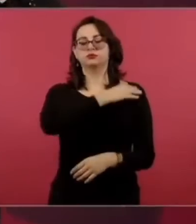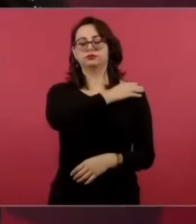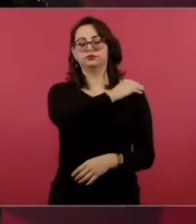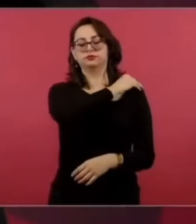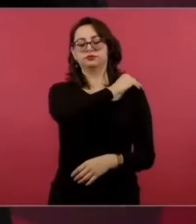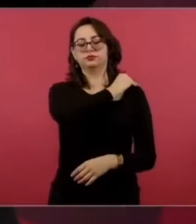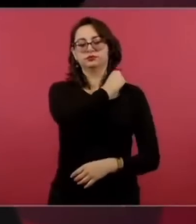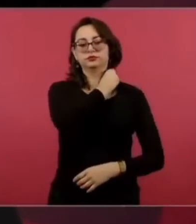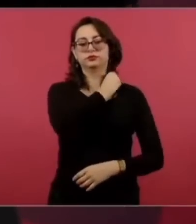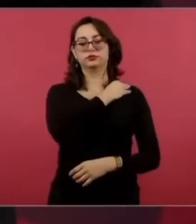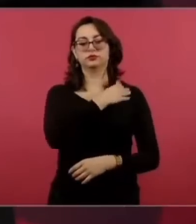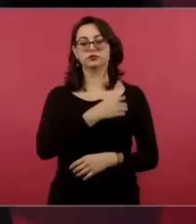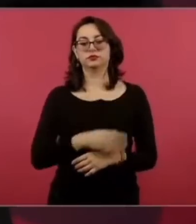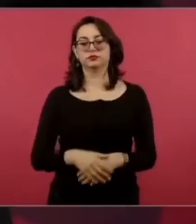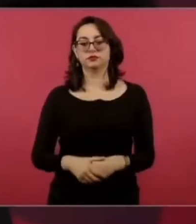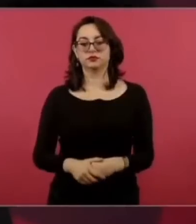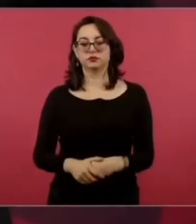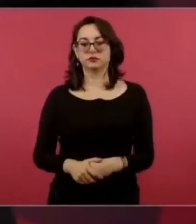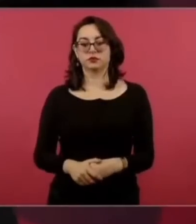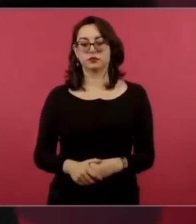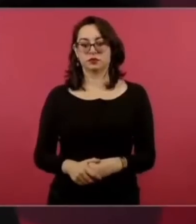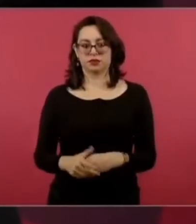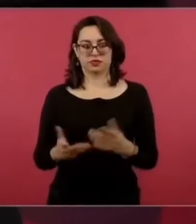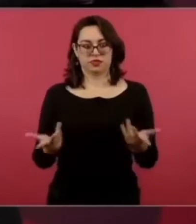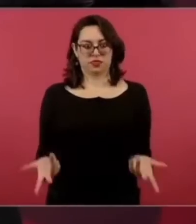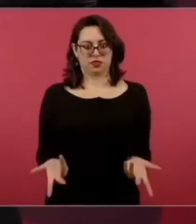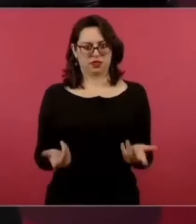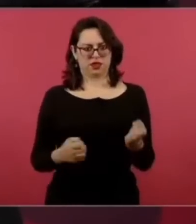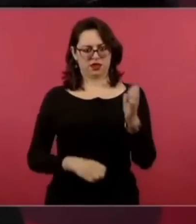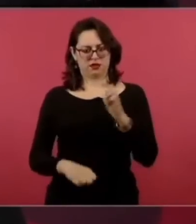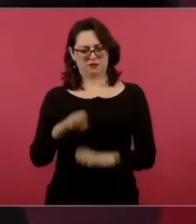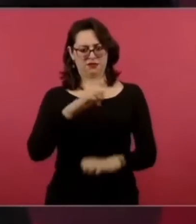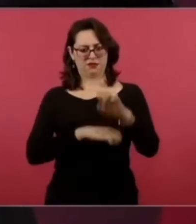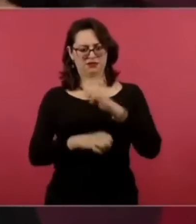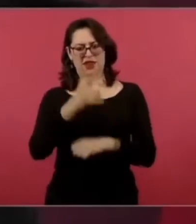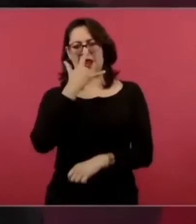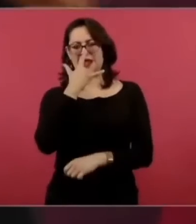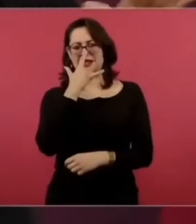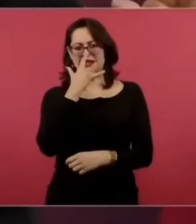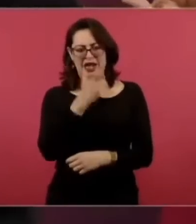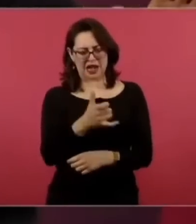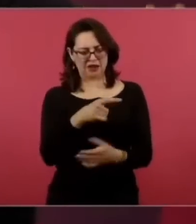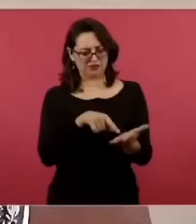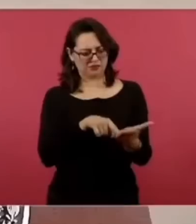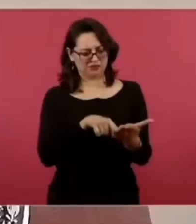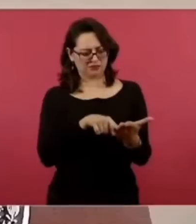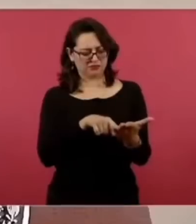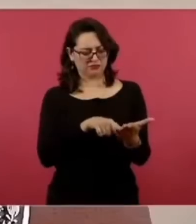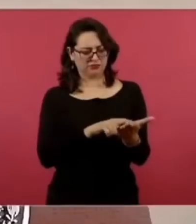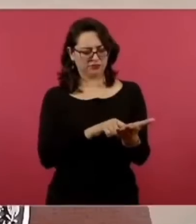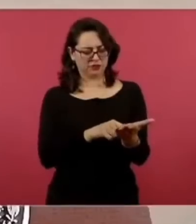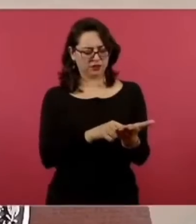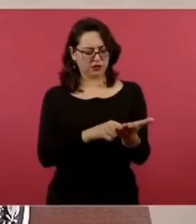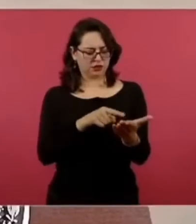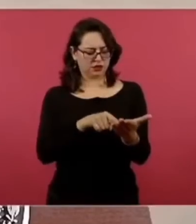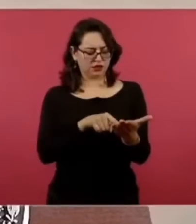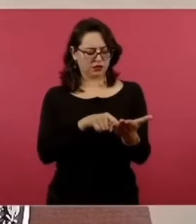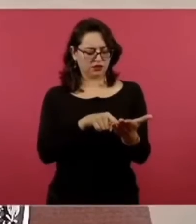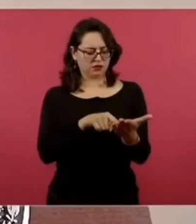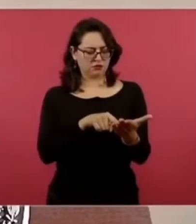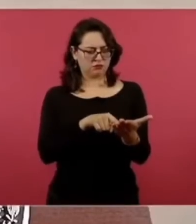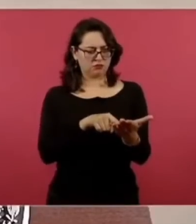que tienen actas constitutivas de empresas que pueden vender